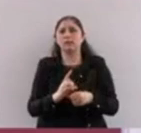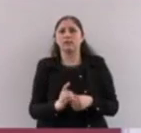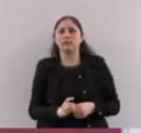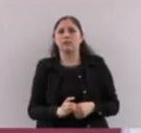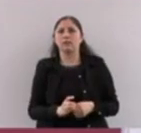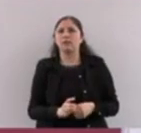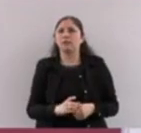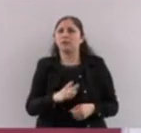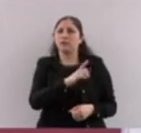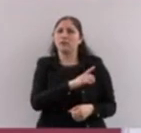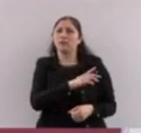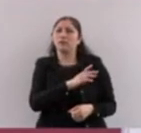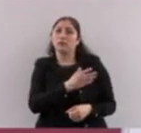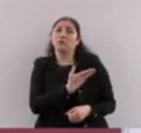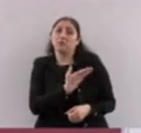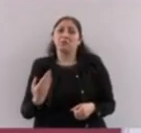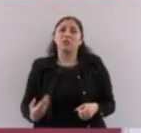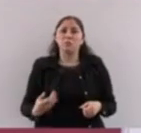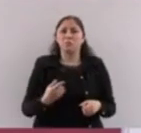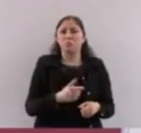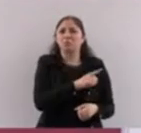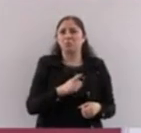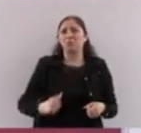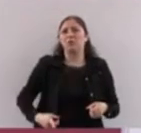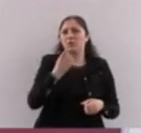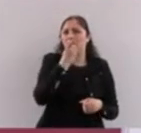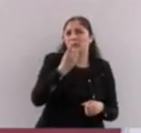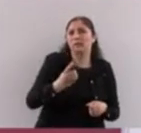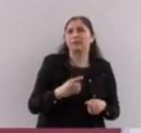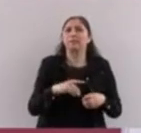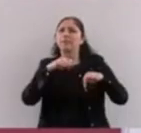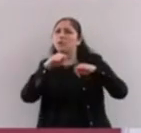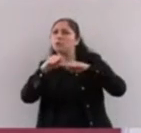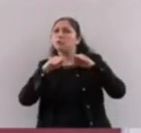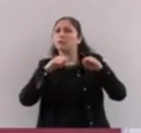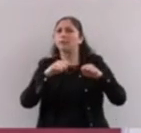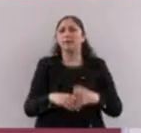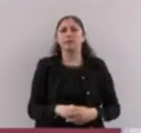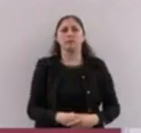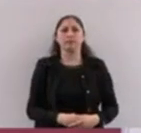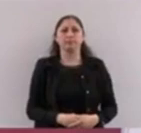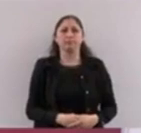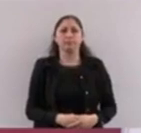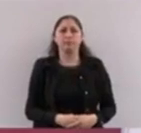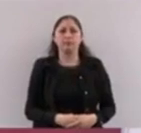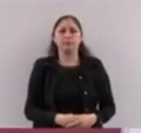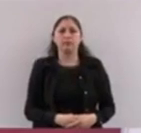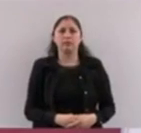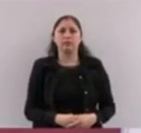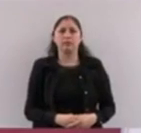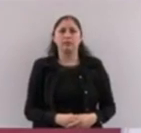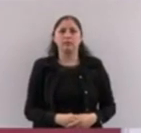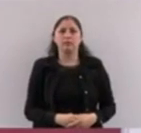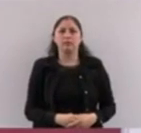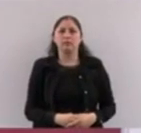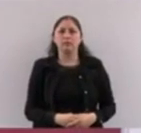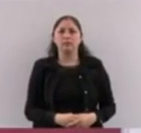ya que tú trabajaste, entonces ya no te doy yo. Y pues eso no estaba bien. Porque además